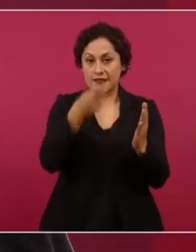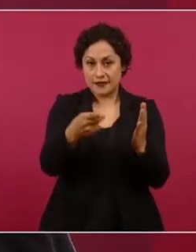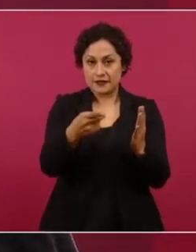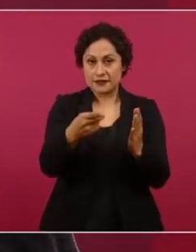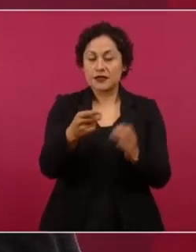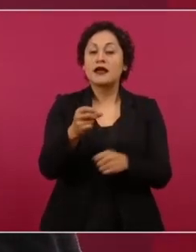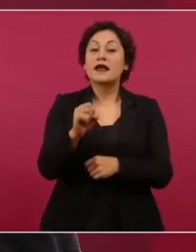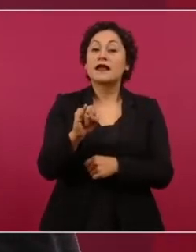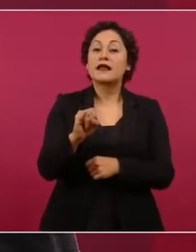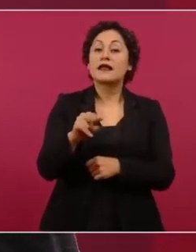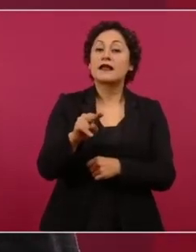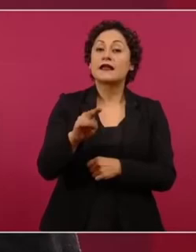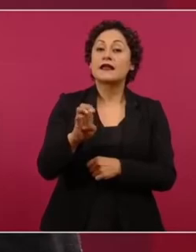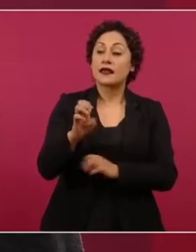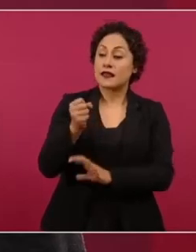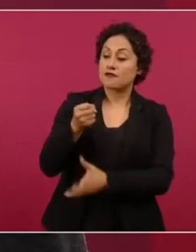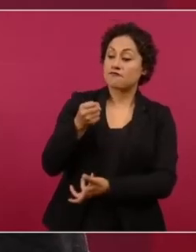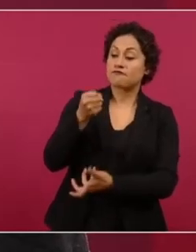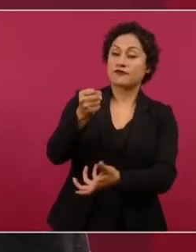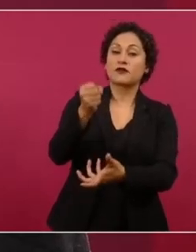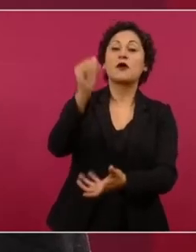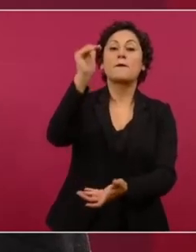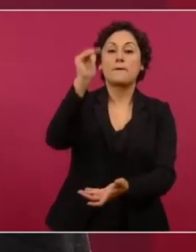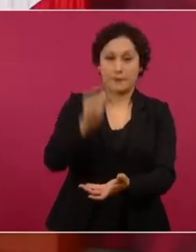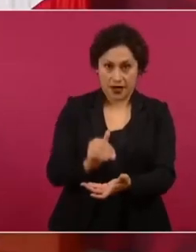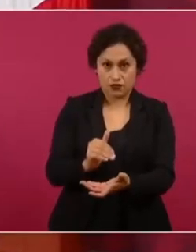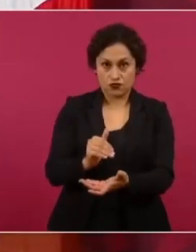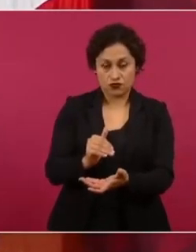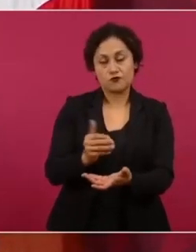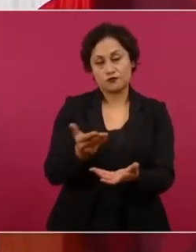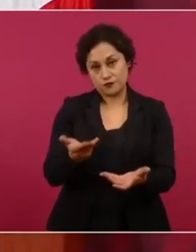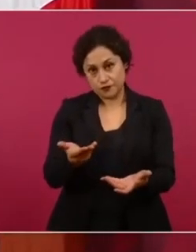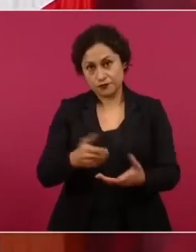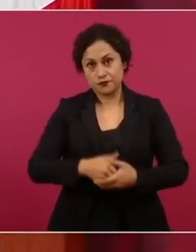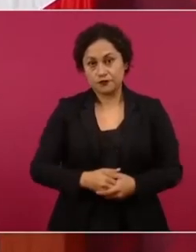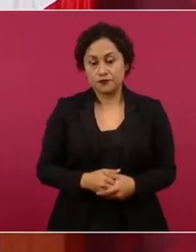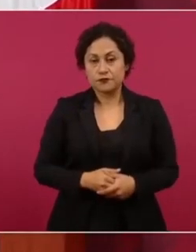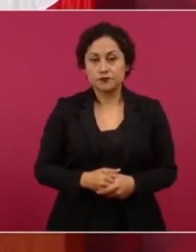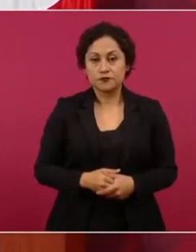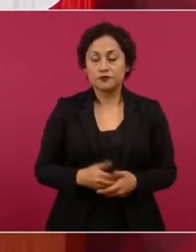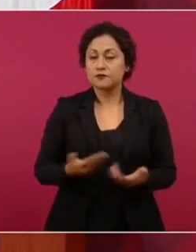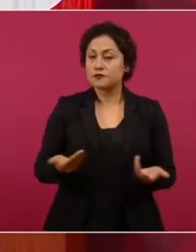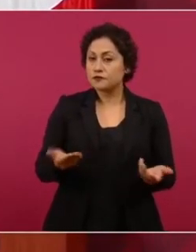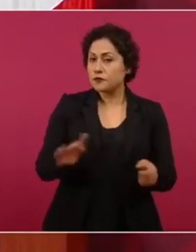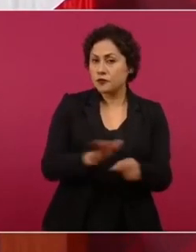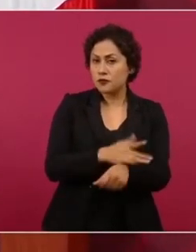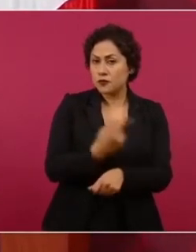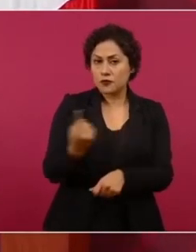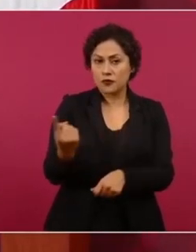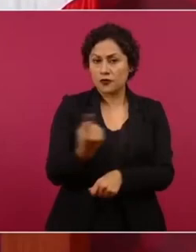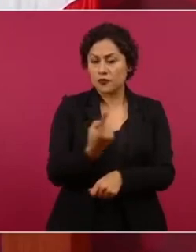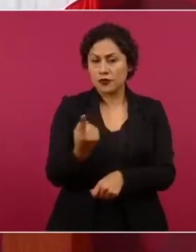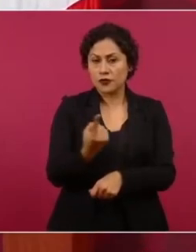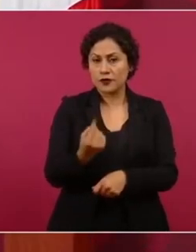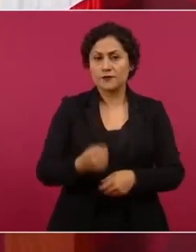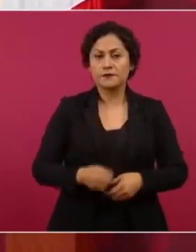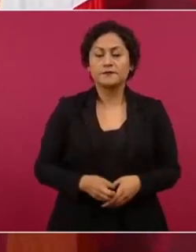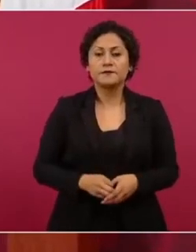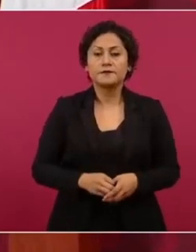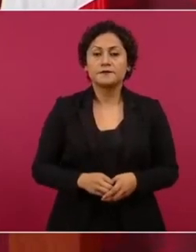del INE, porque había